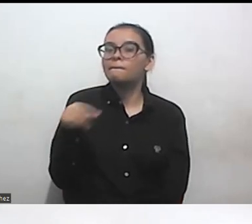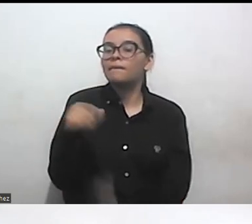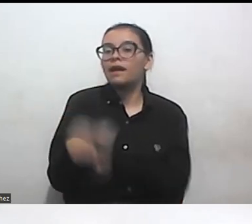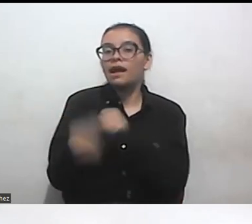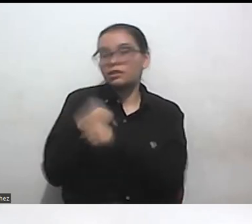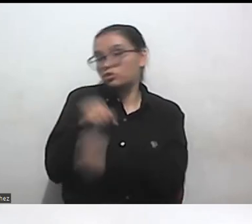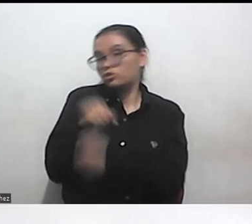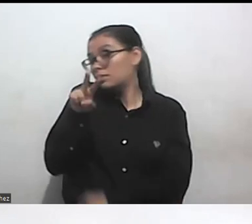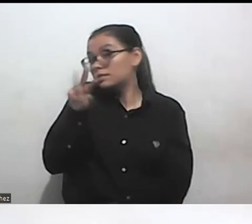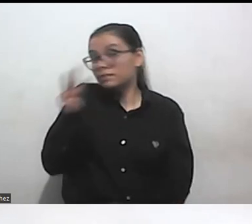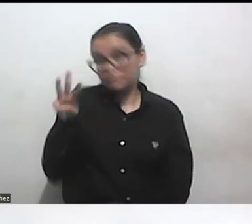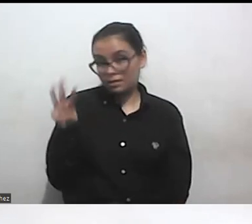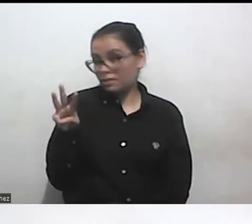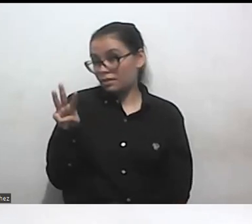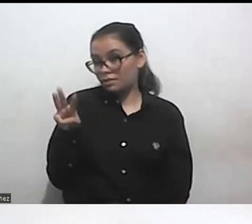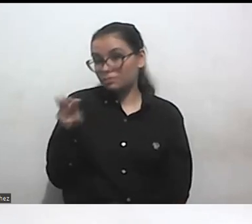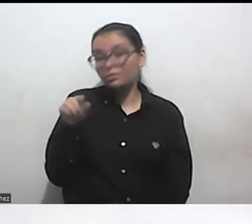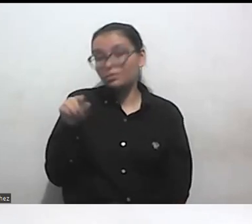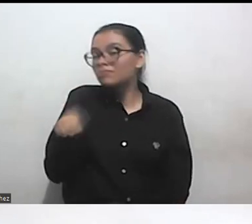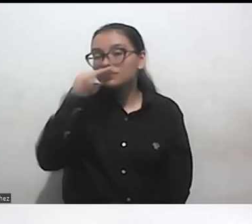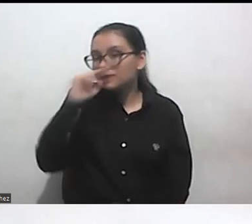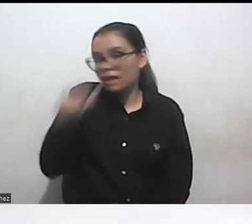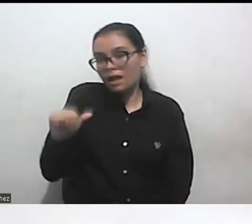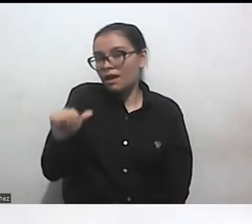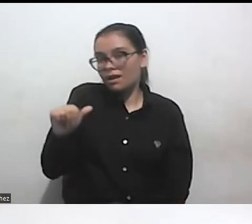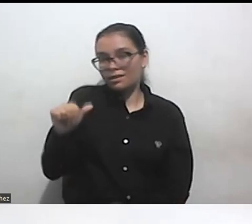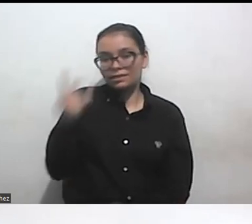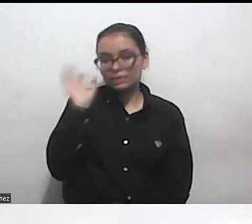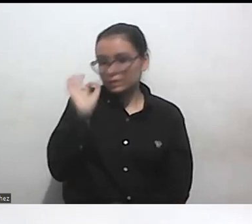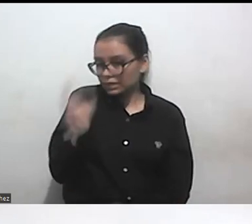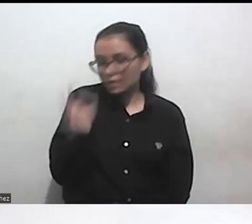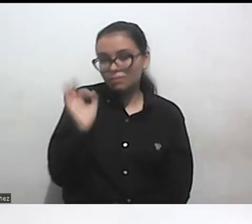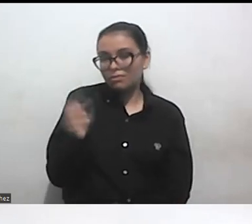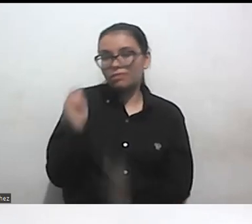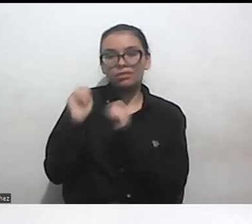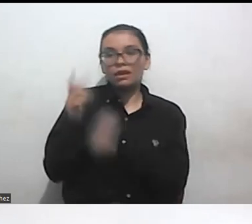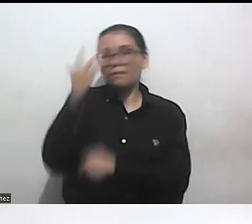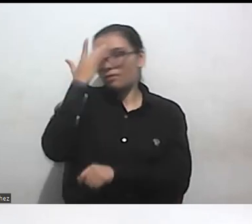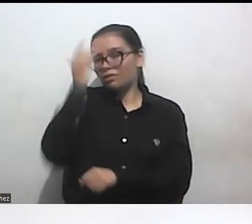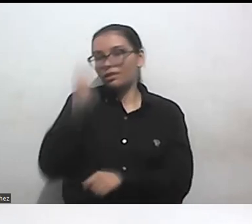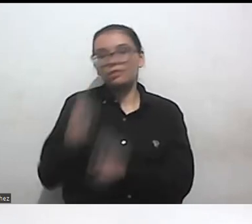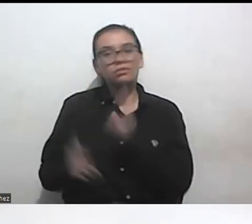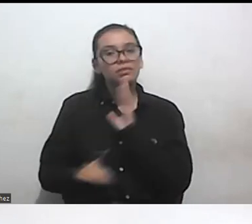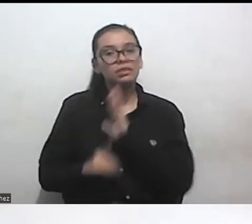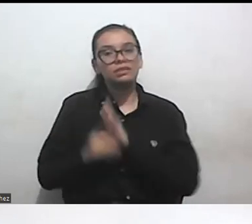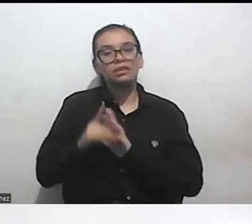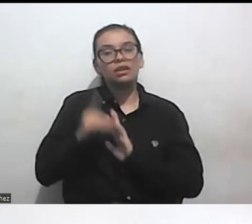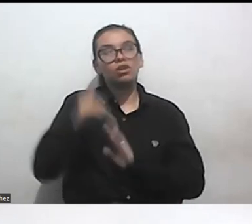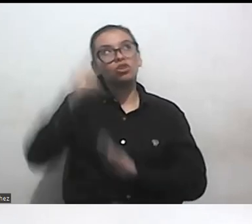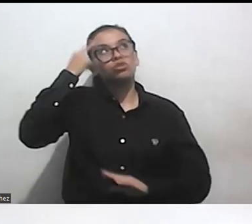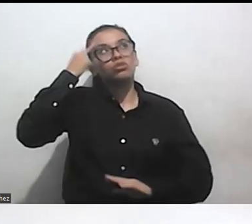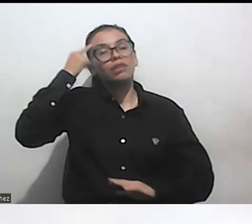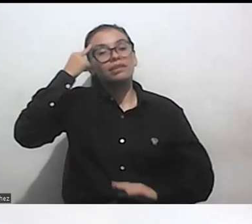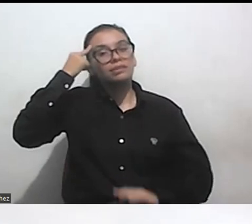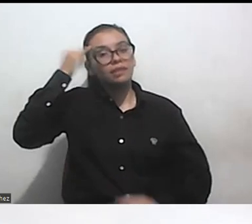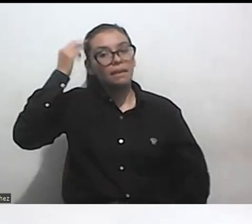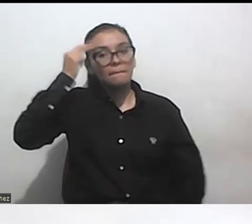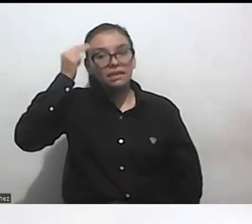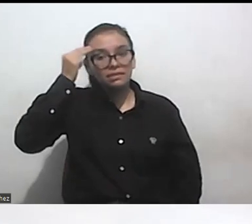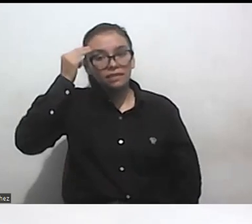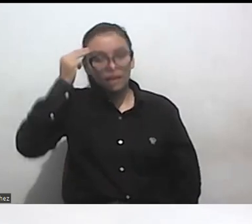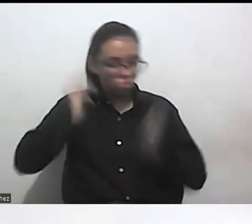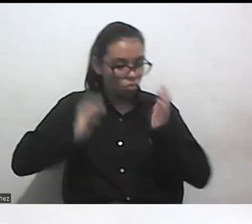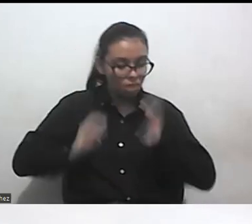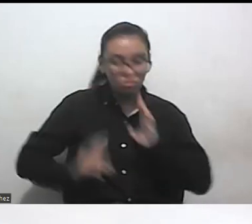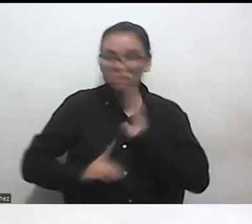sigue siendo una niña porque ella nunca desarrolló su capacidad mental ni su cuerpo ni nada